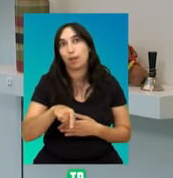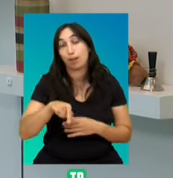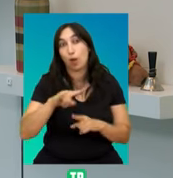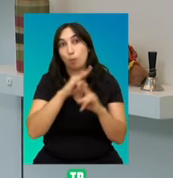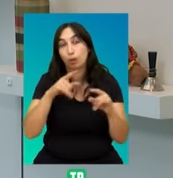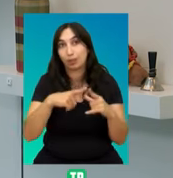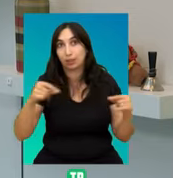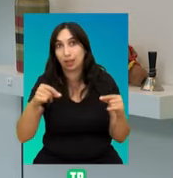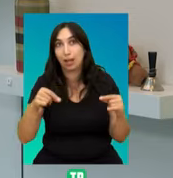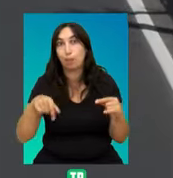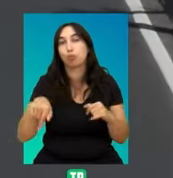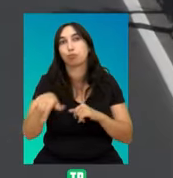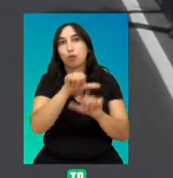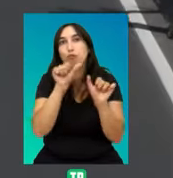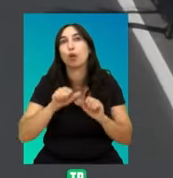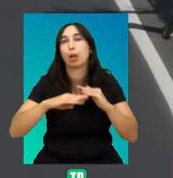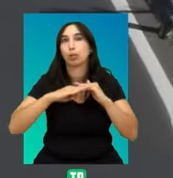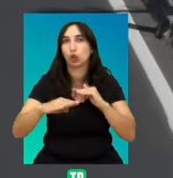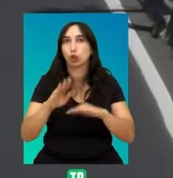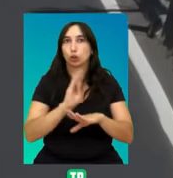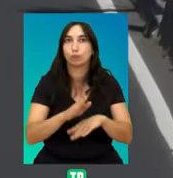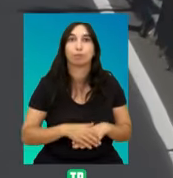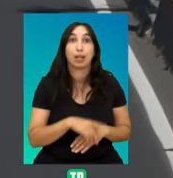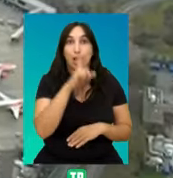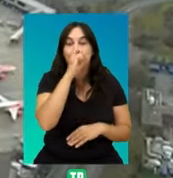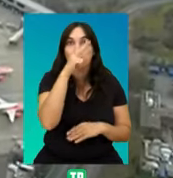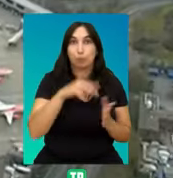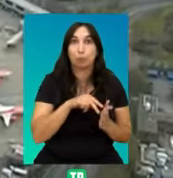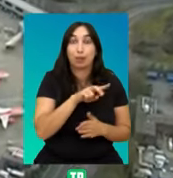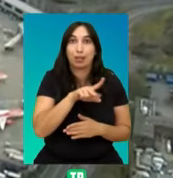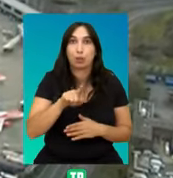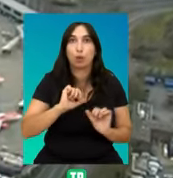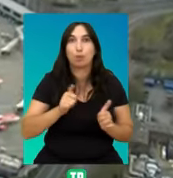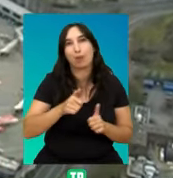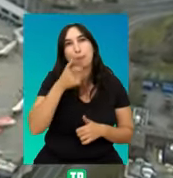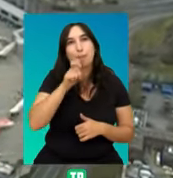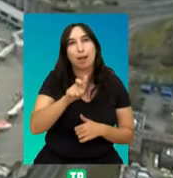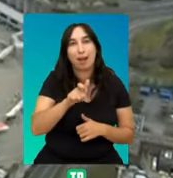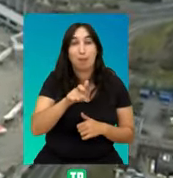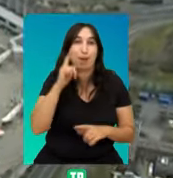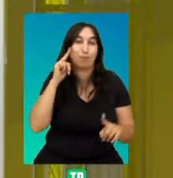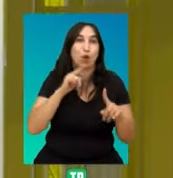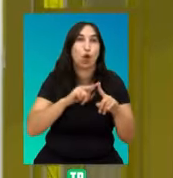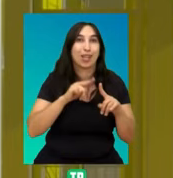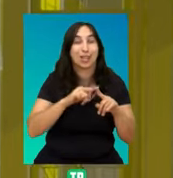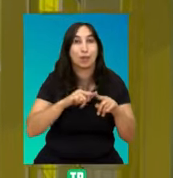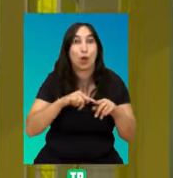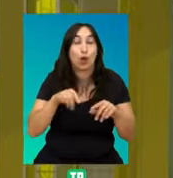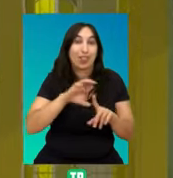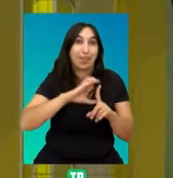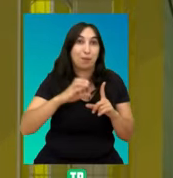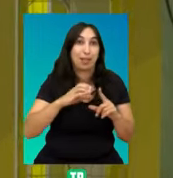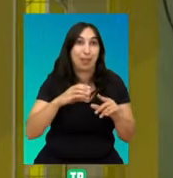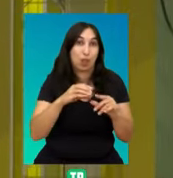Tokugawa, en Japón. A principios del siglo XXI se acuña el término colapsología para designar el estudio del